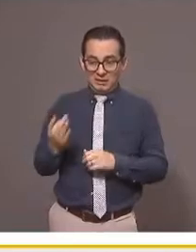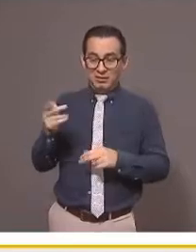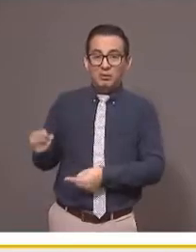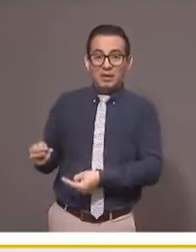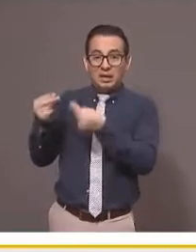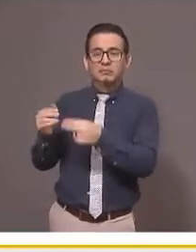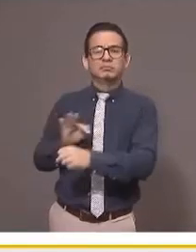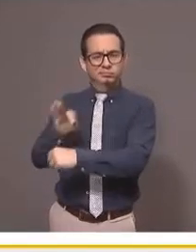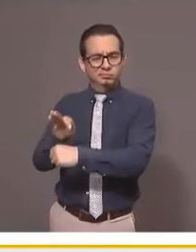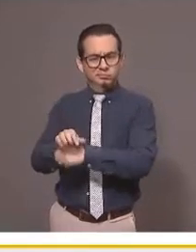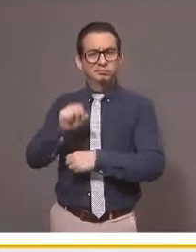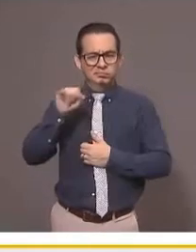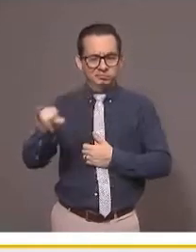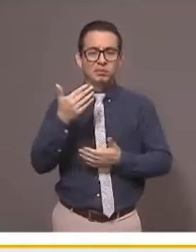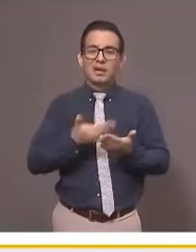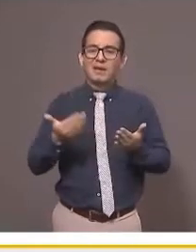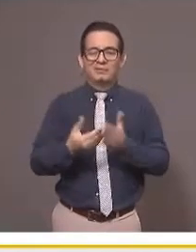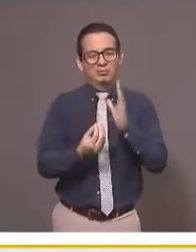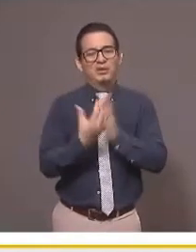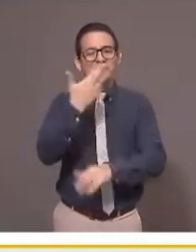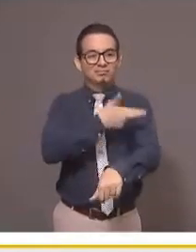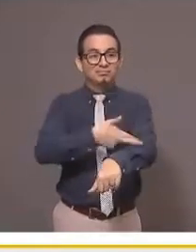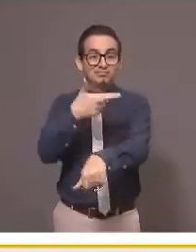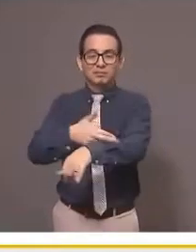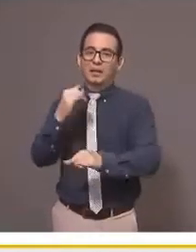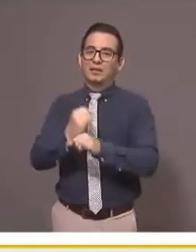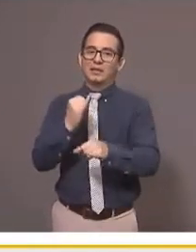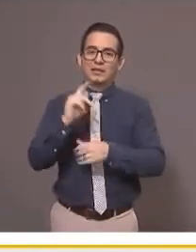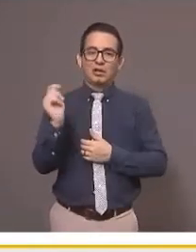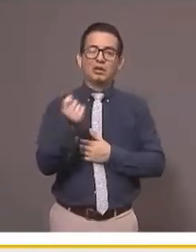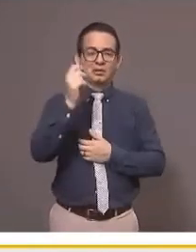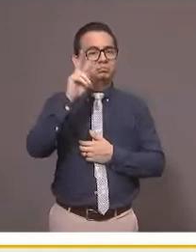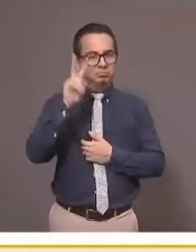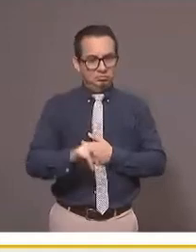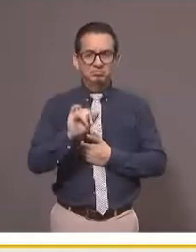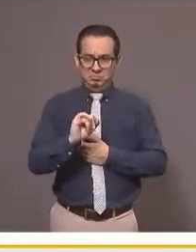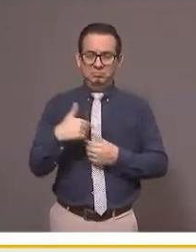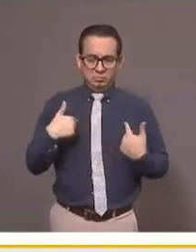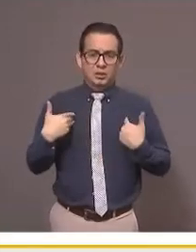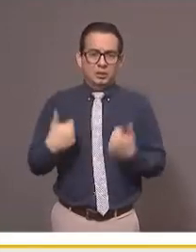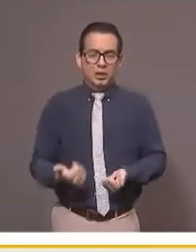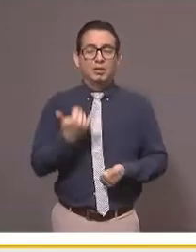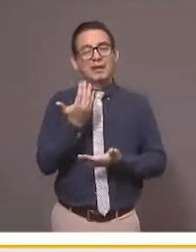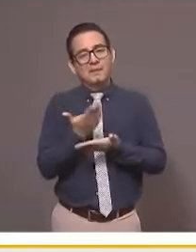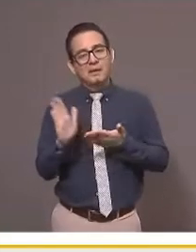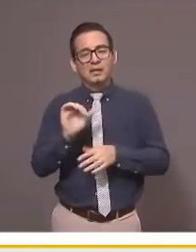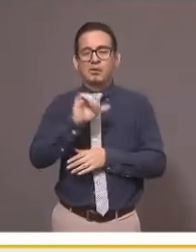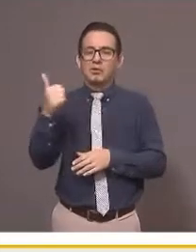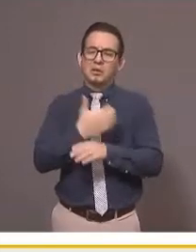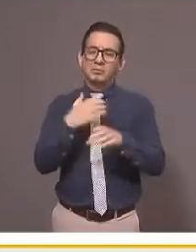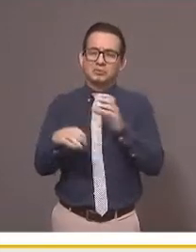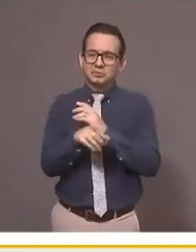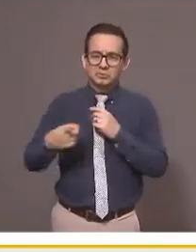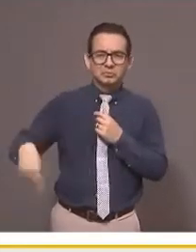negocio. Y la digitalización es fundamental. Adicionalmente, también todos los comités de